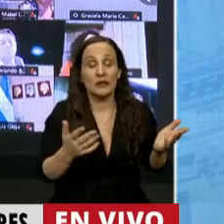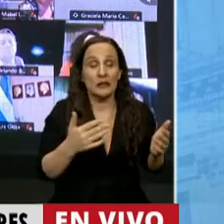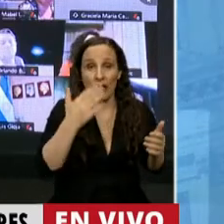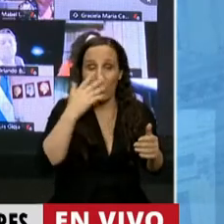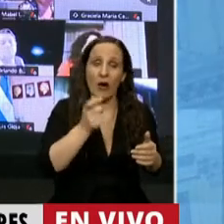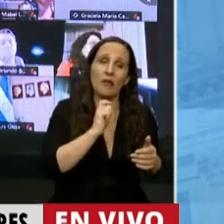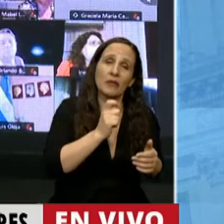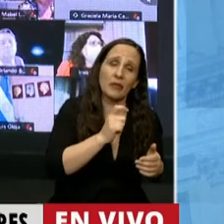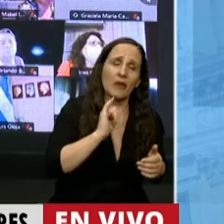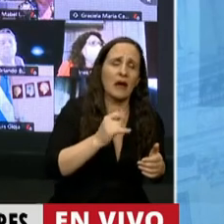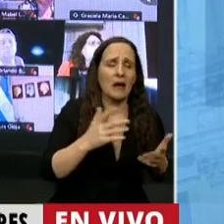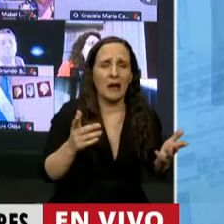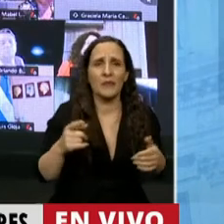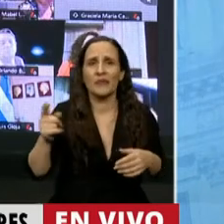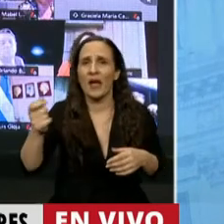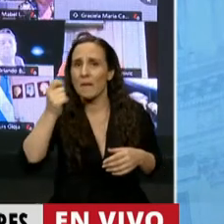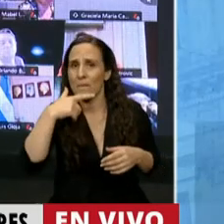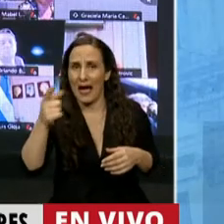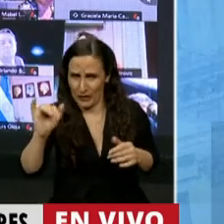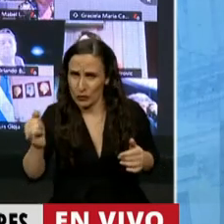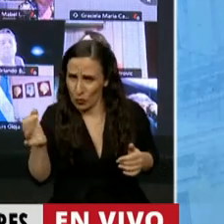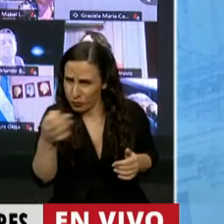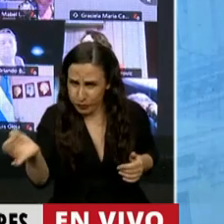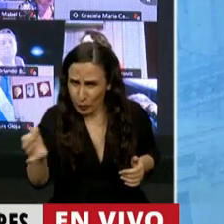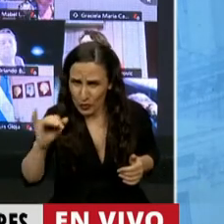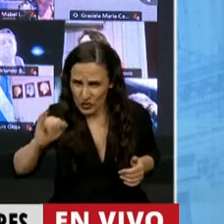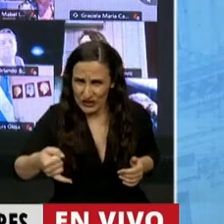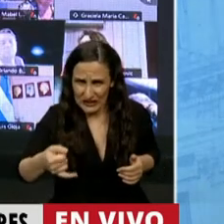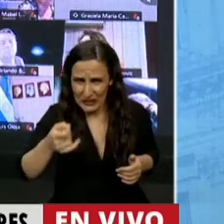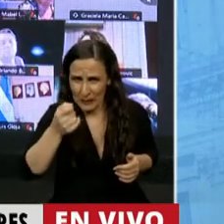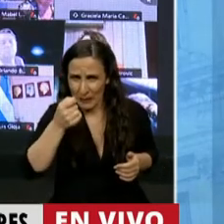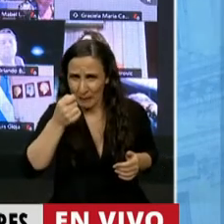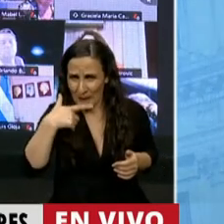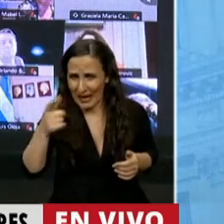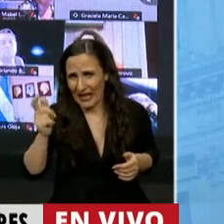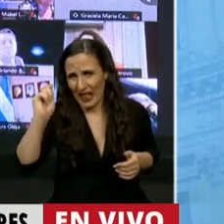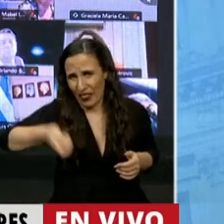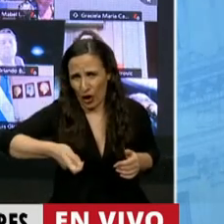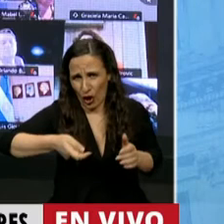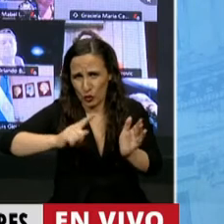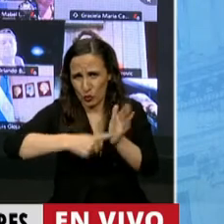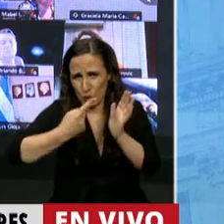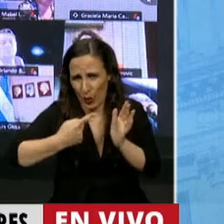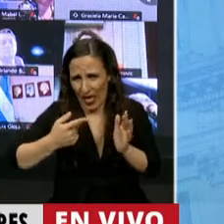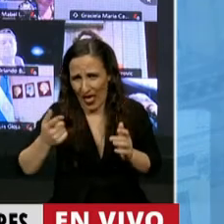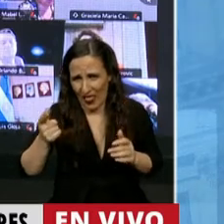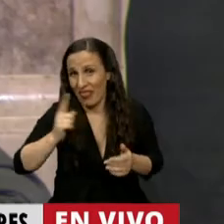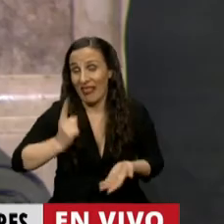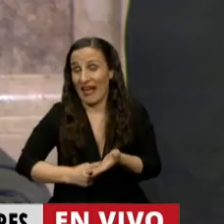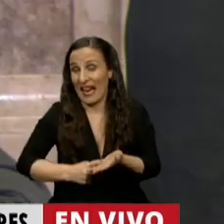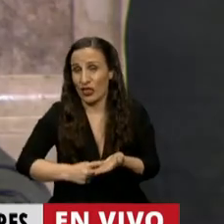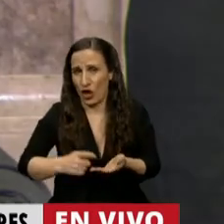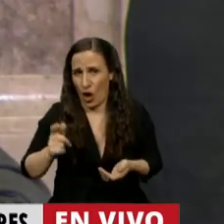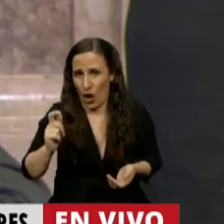vamos a sacar esto. Que Macri, efectivamente, le dio de llapa a la ciudad de Buenos Aires por decreto.